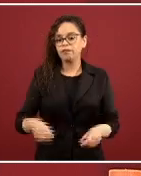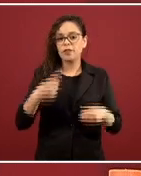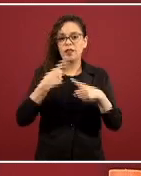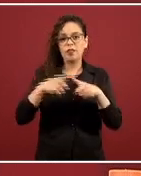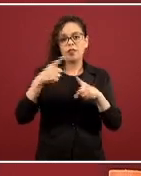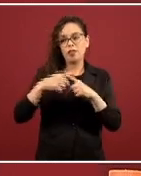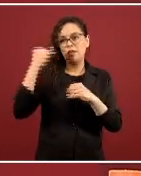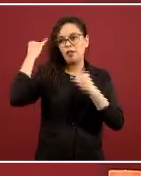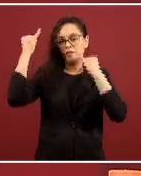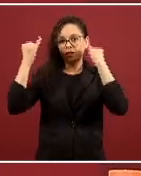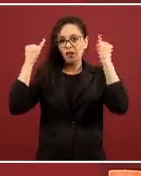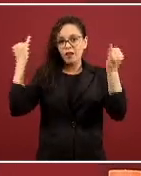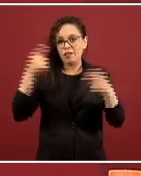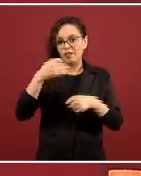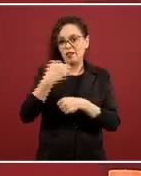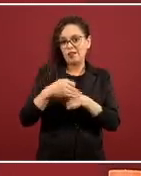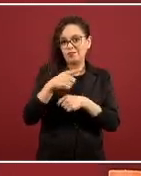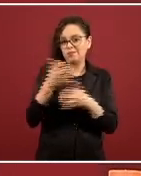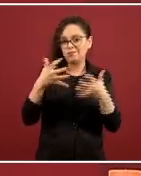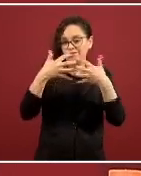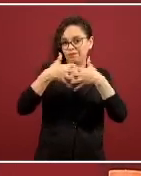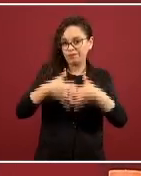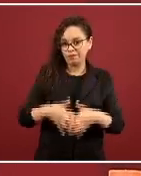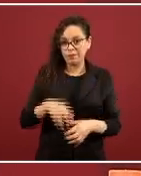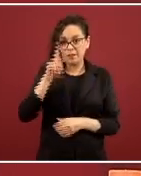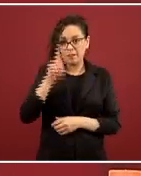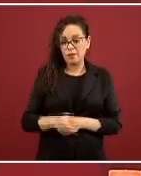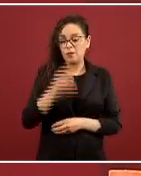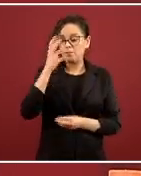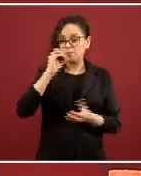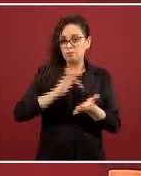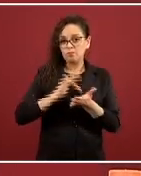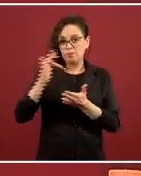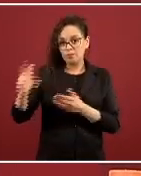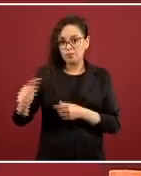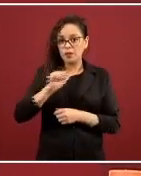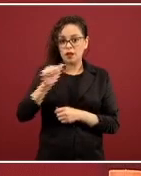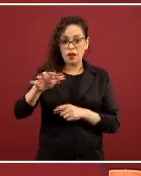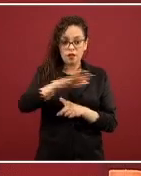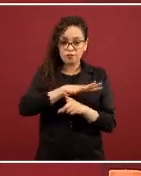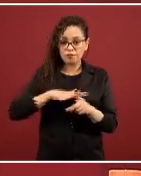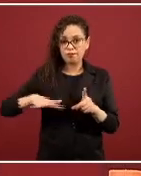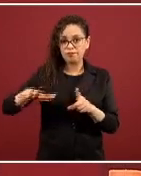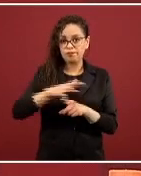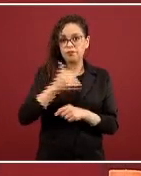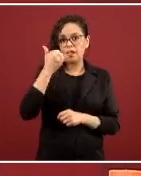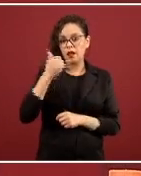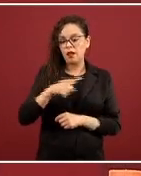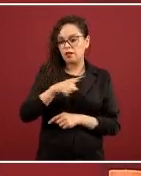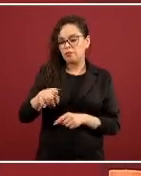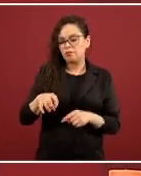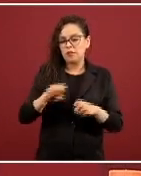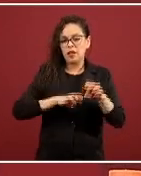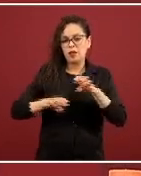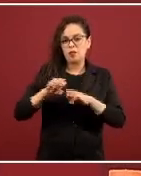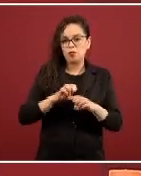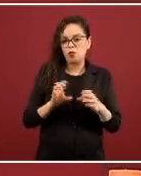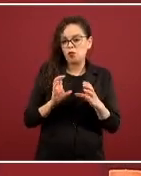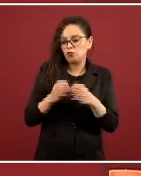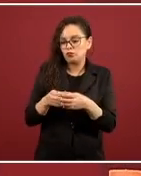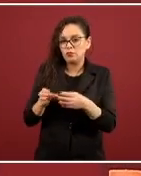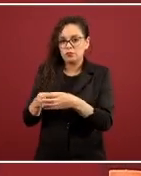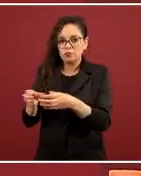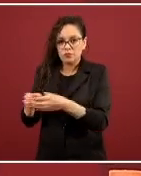también, por cierto, agradecimiento a todas las organizaciones, tanto ciudadanas como de pequeñas iniciativas empresariales o